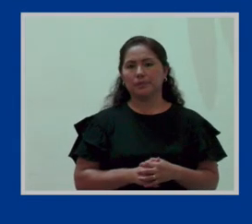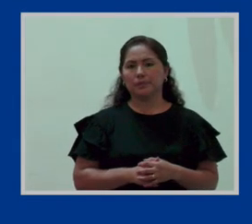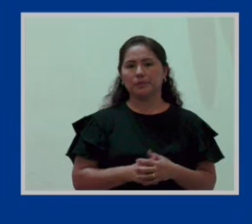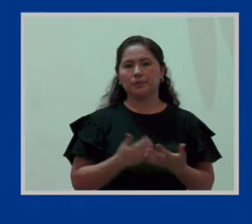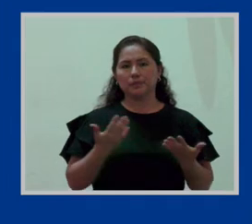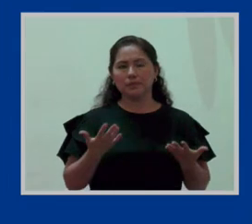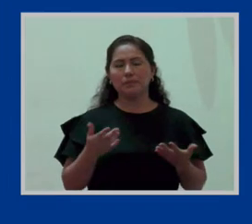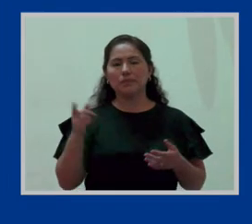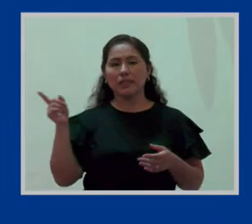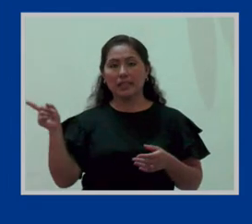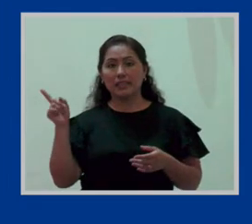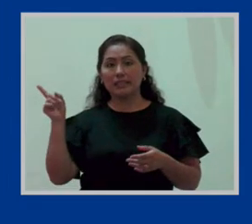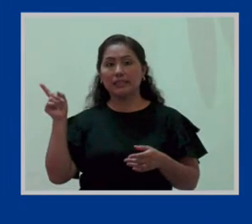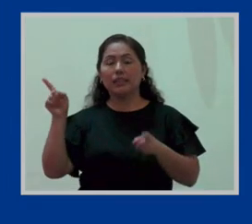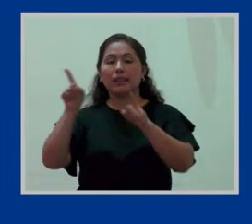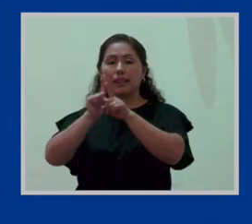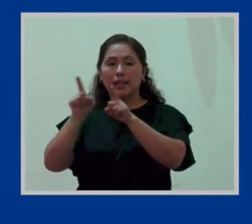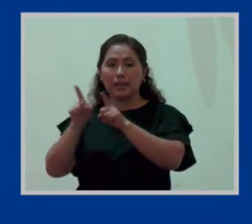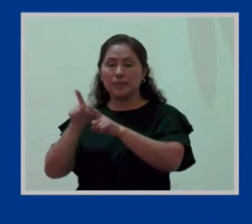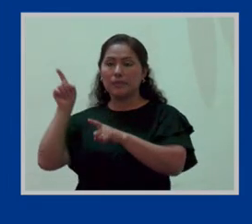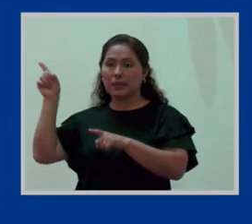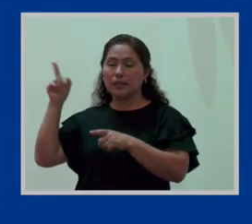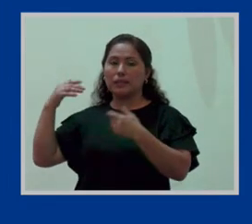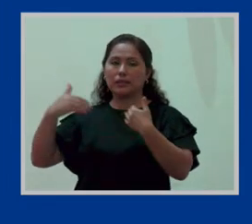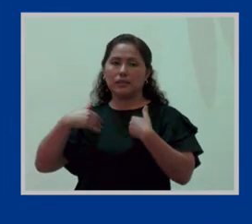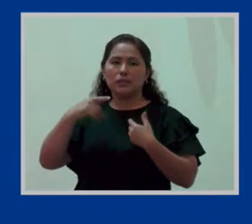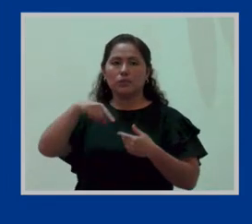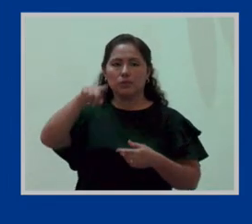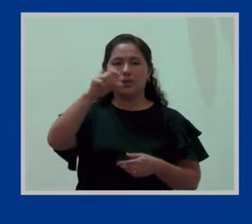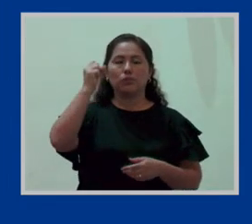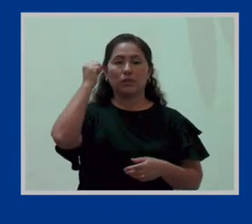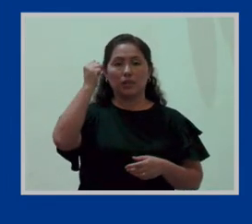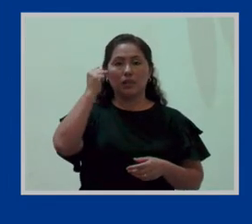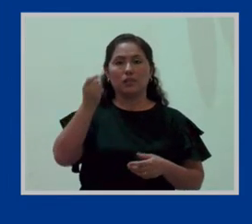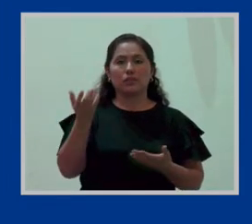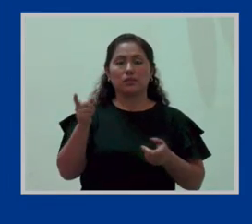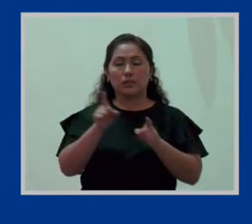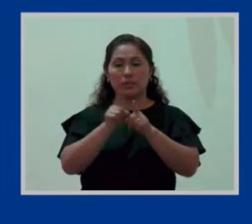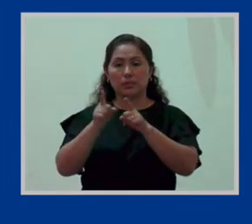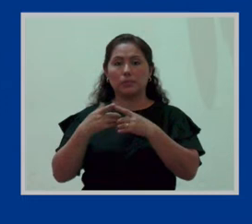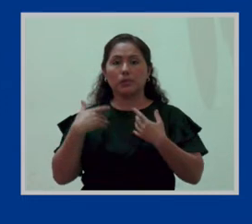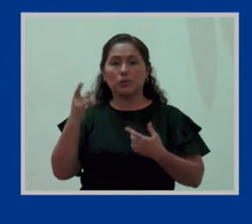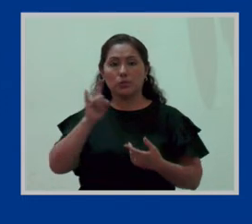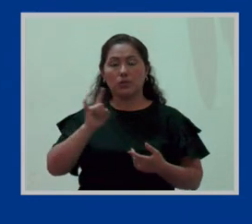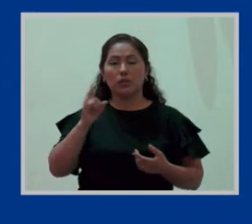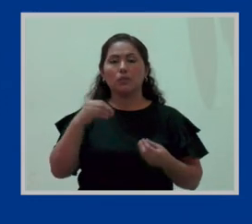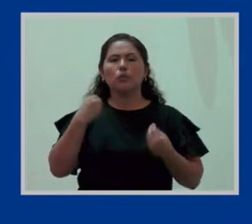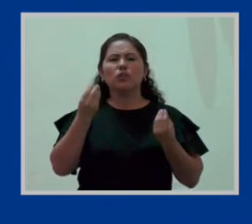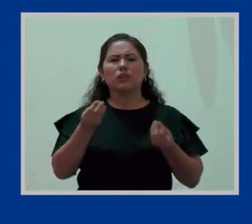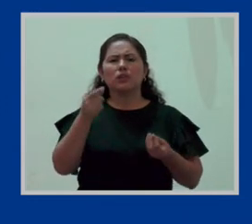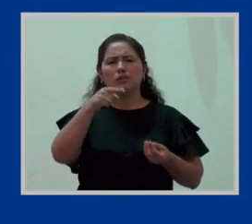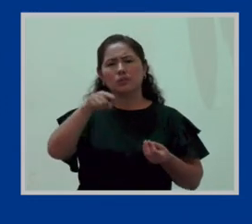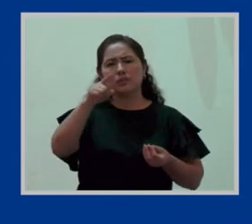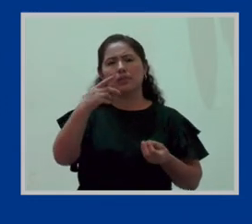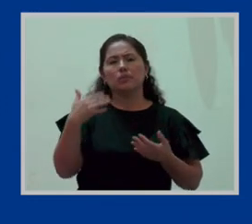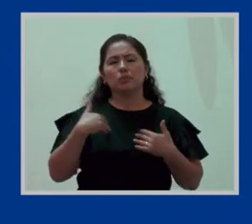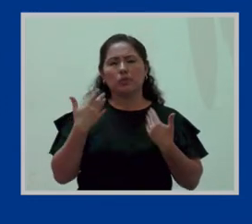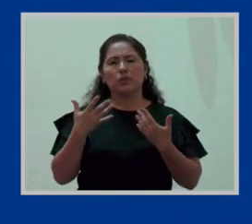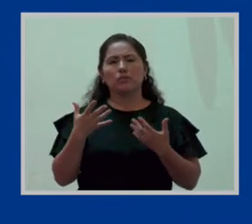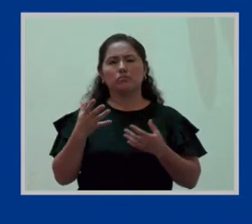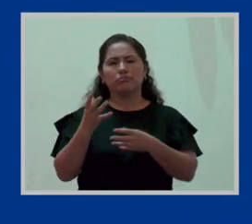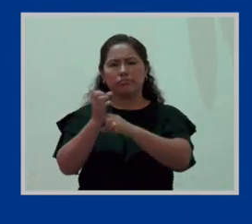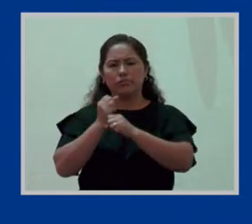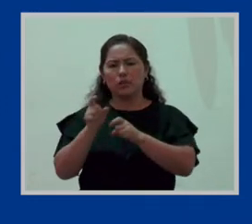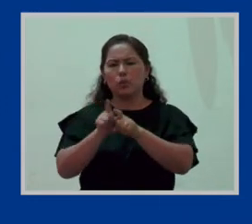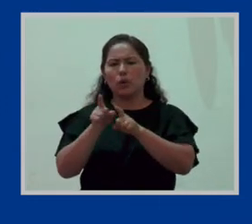Este también es un derecho transversal. ¿Por qué? Porque es un derecho que le correspondería tanto a padres